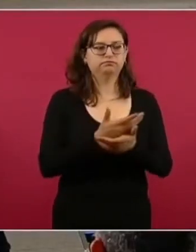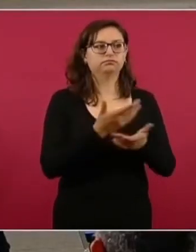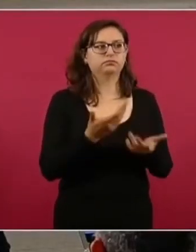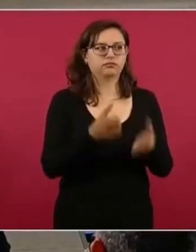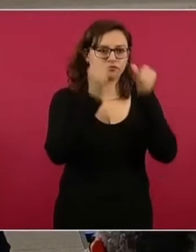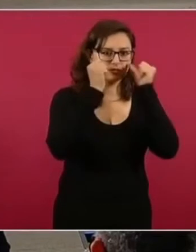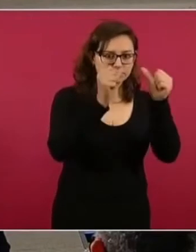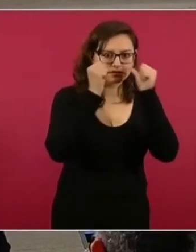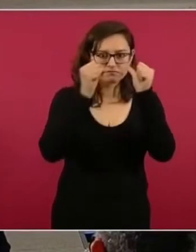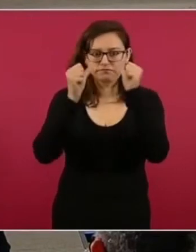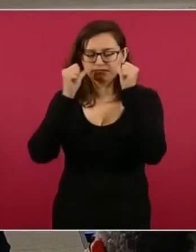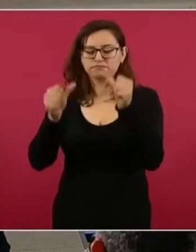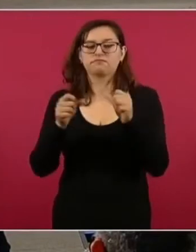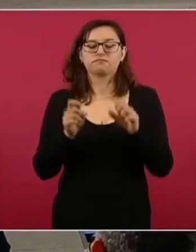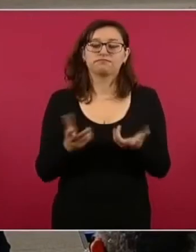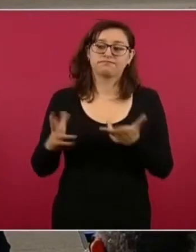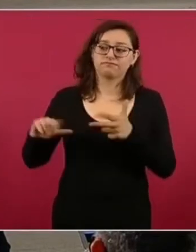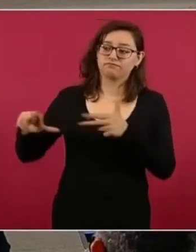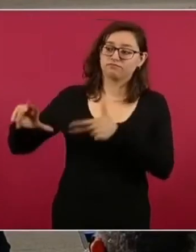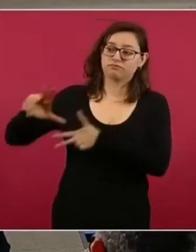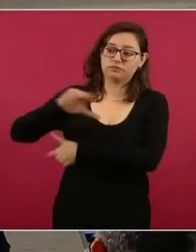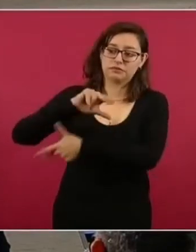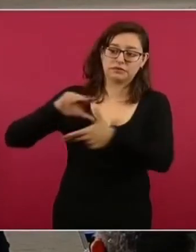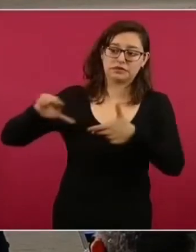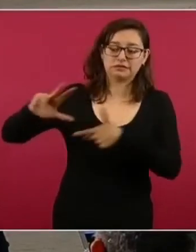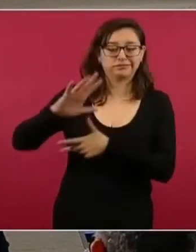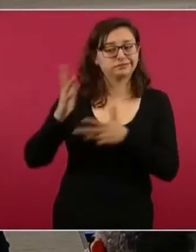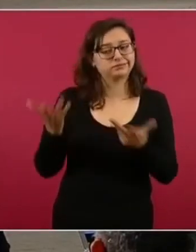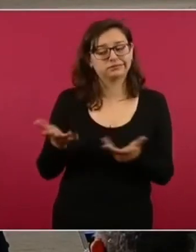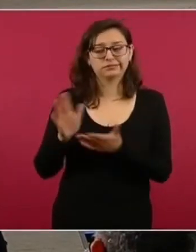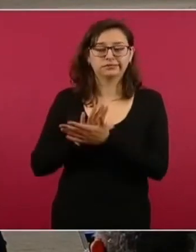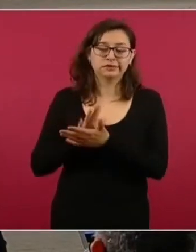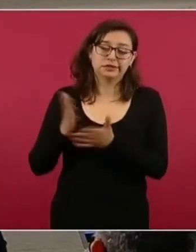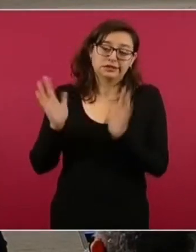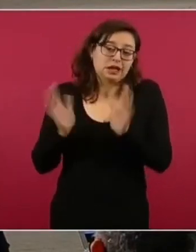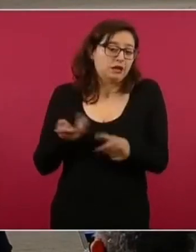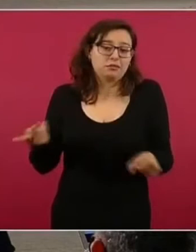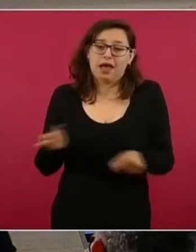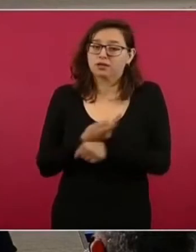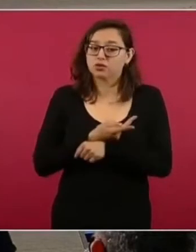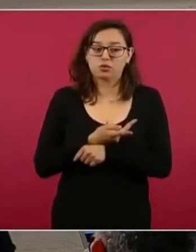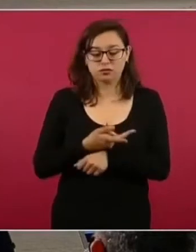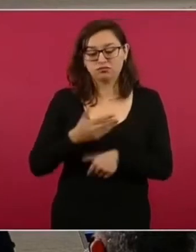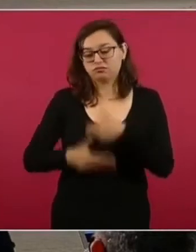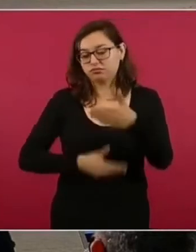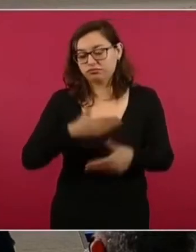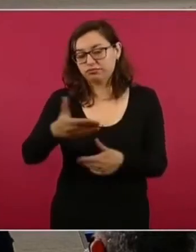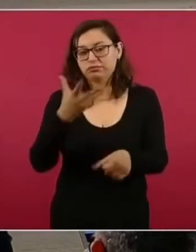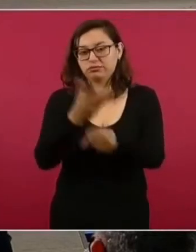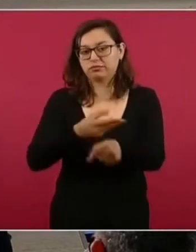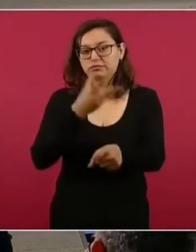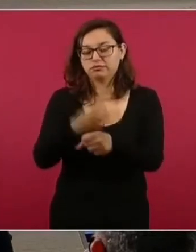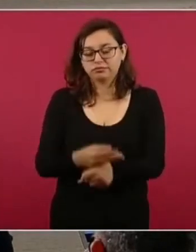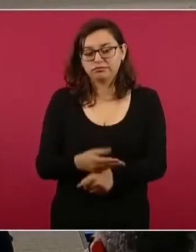el paso de este huracán se vaya quedando un poco en el olvido. Aquí vamos a estar, señor presidente. Quedo a sus órdenes.